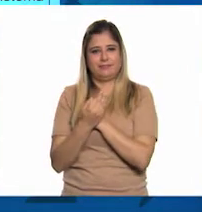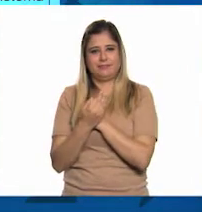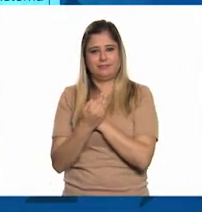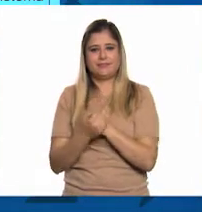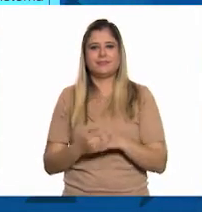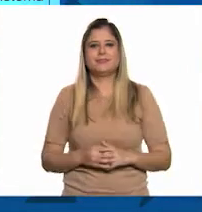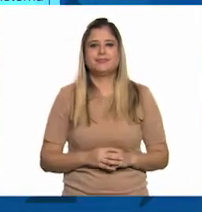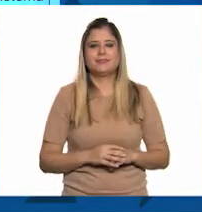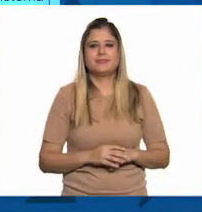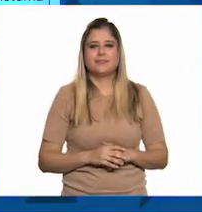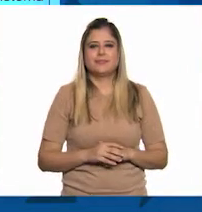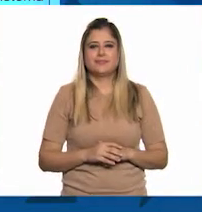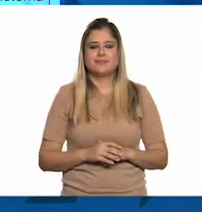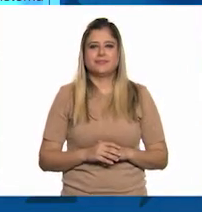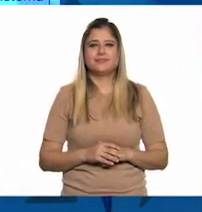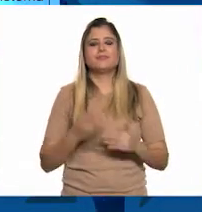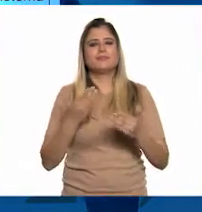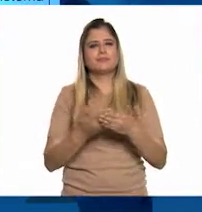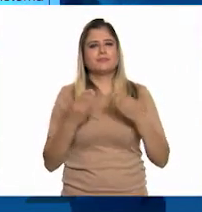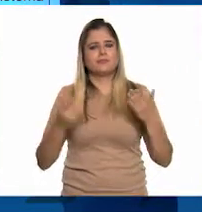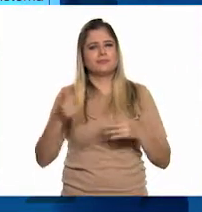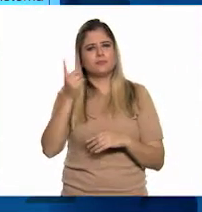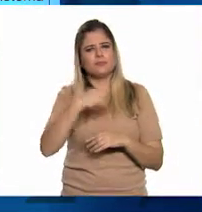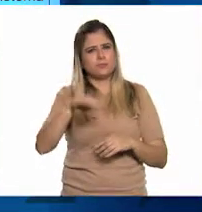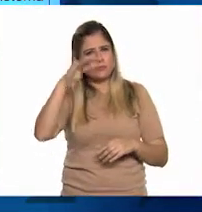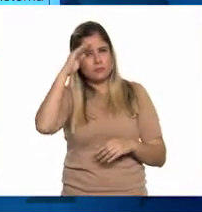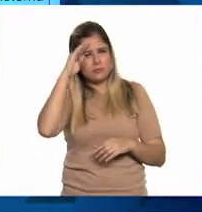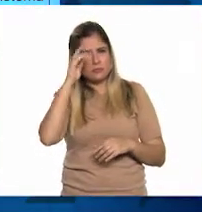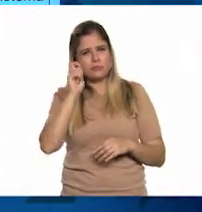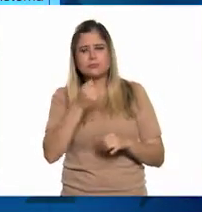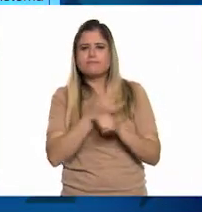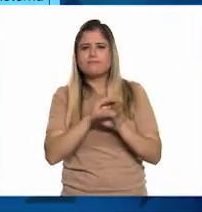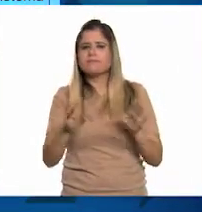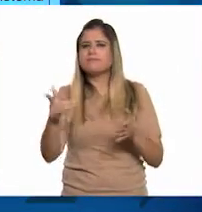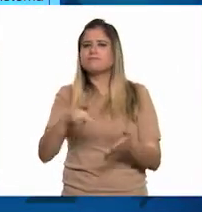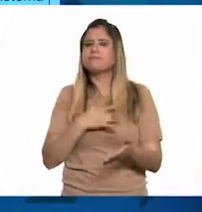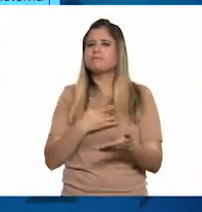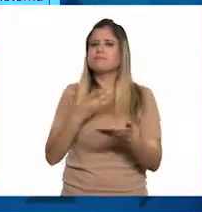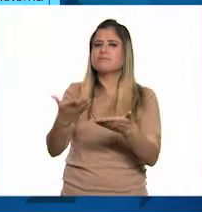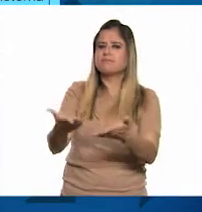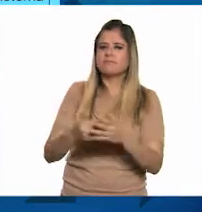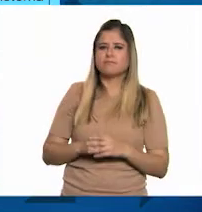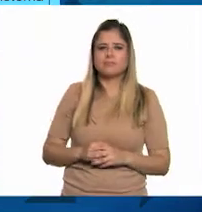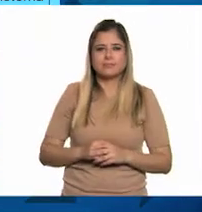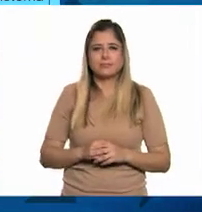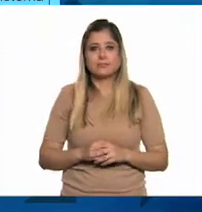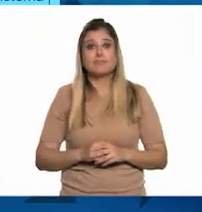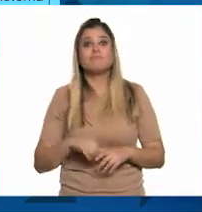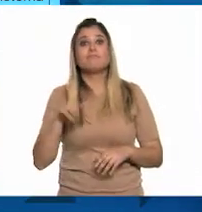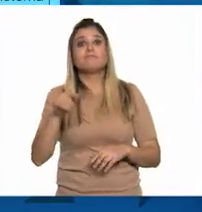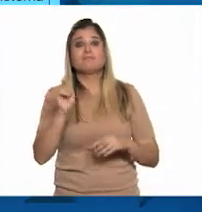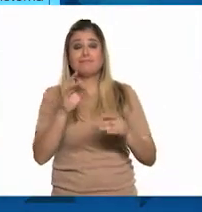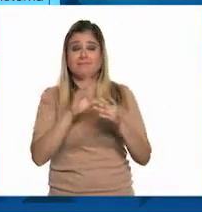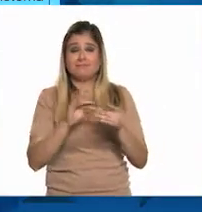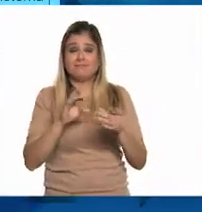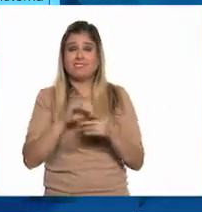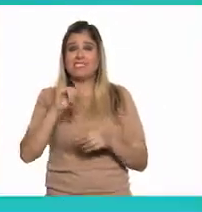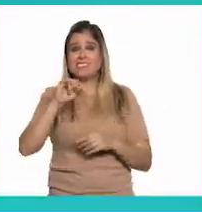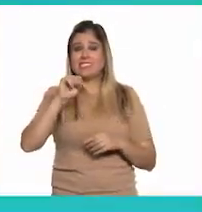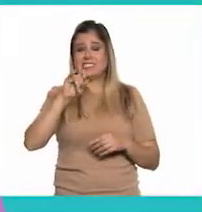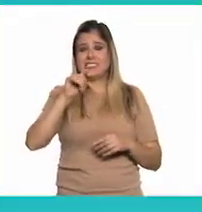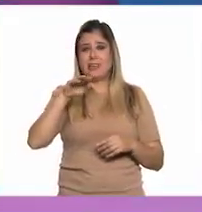Muy bien. Ahora, ¿qué piensan de esta información? Ah, pues aquí también está hablando del sistema